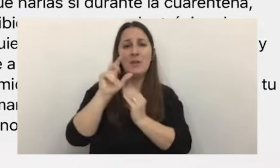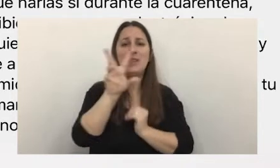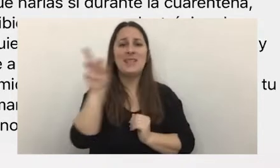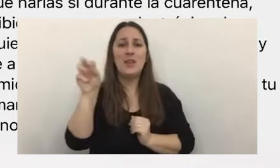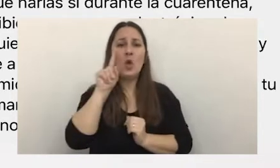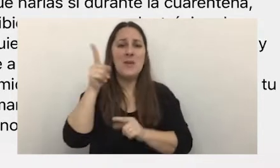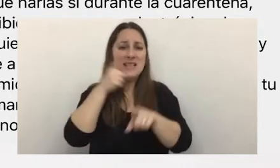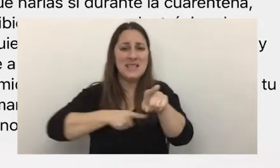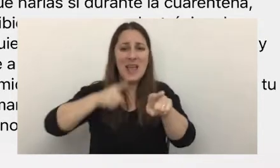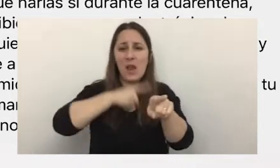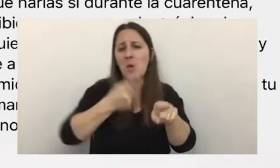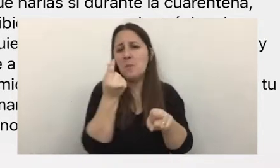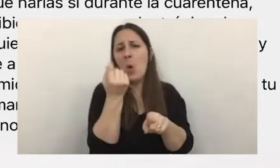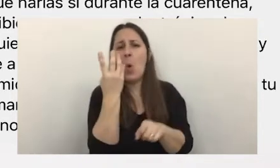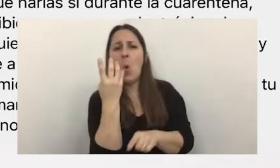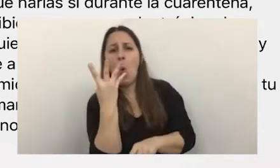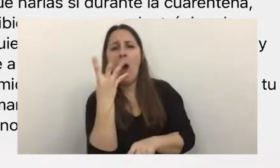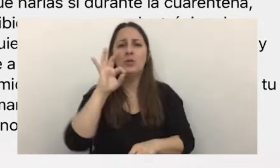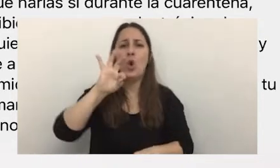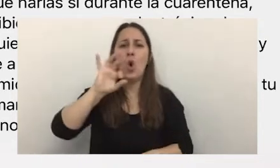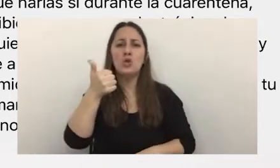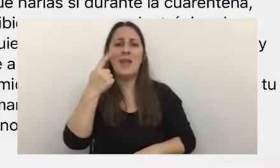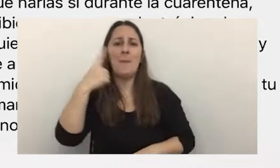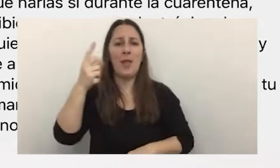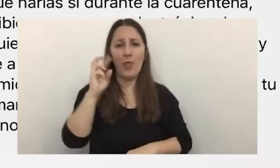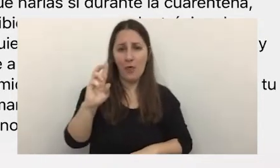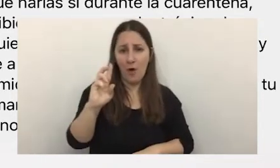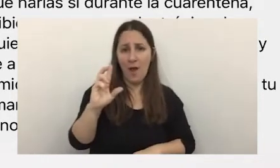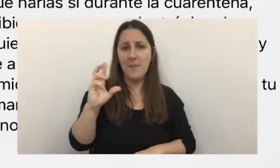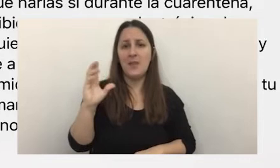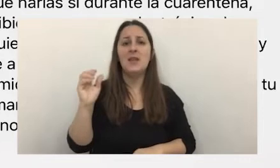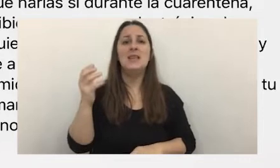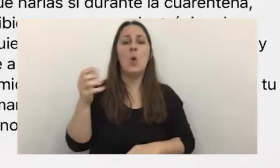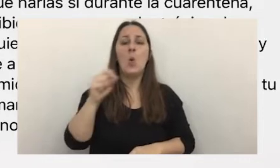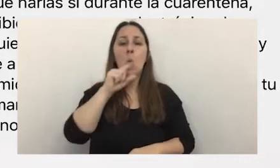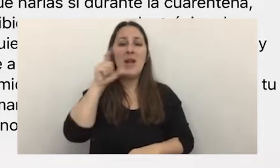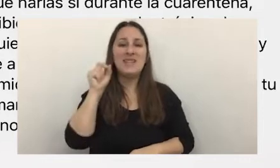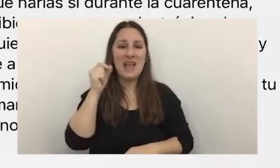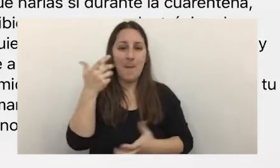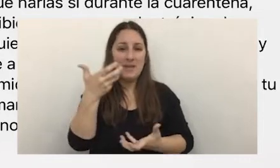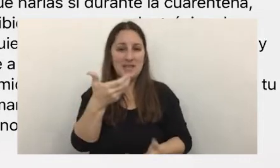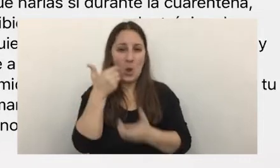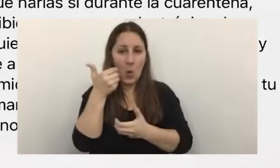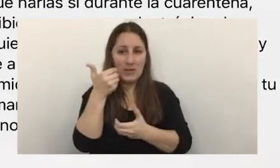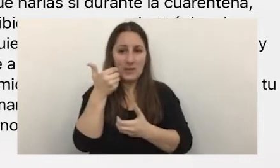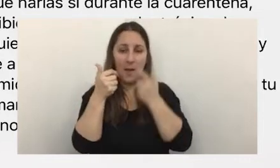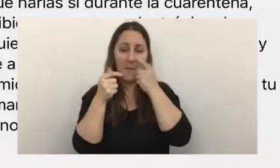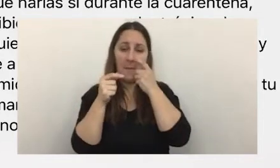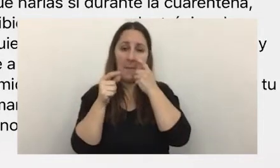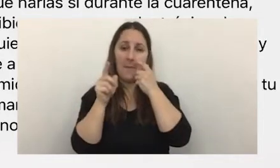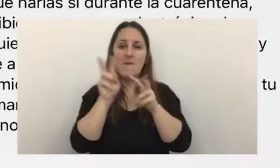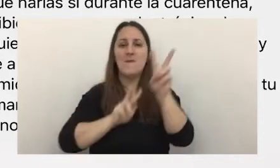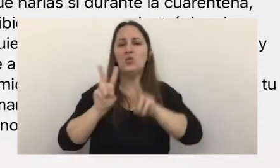servidores puede valer entre 4 y 6 mil dólares el secuestro de Whatsapp no solo es buscado para